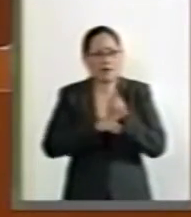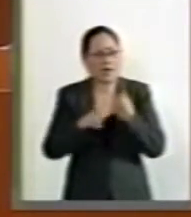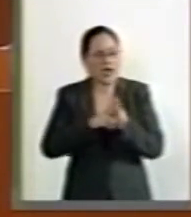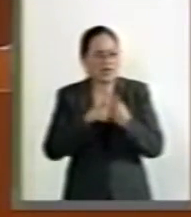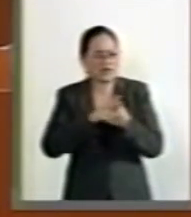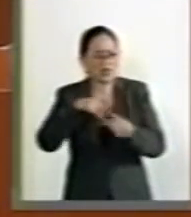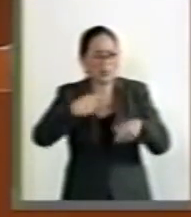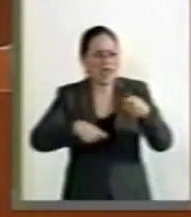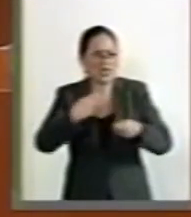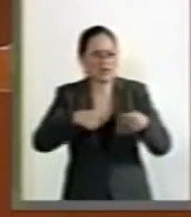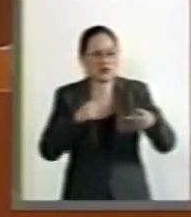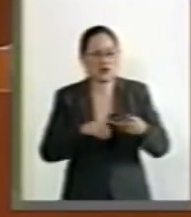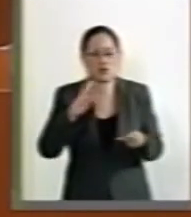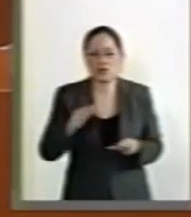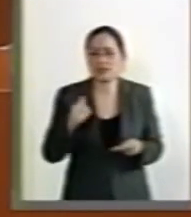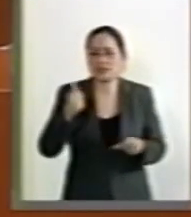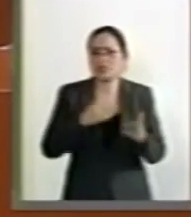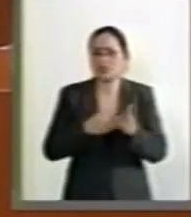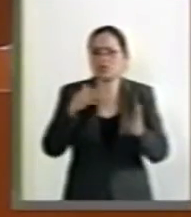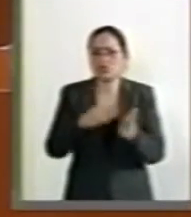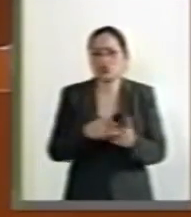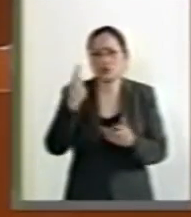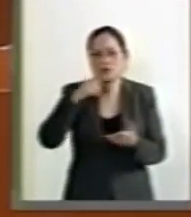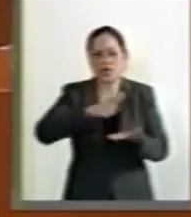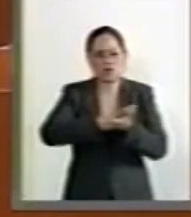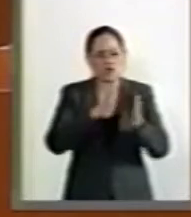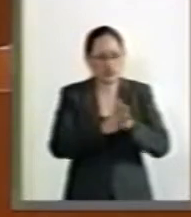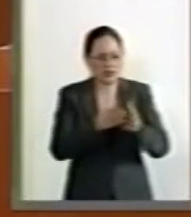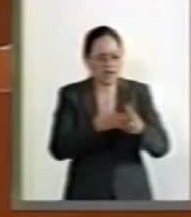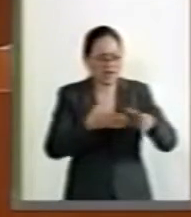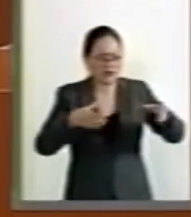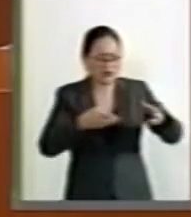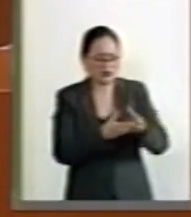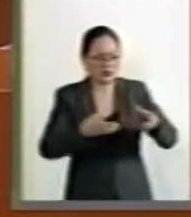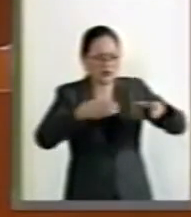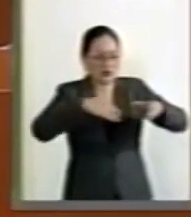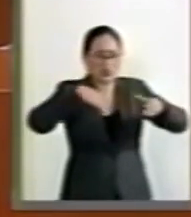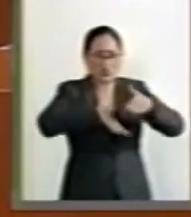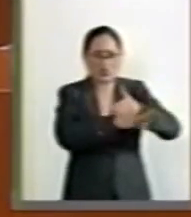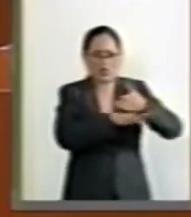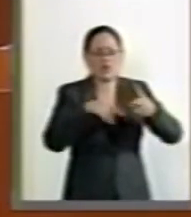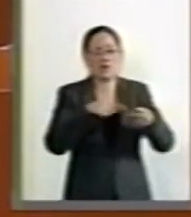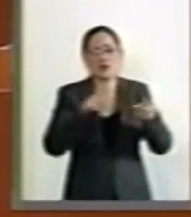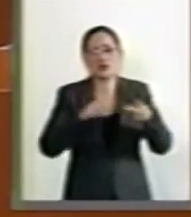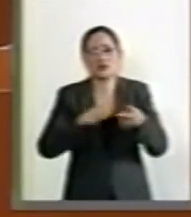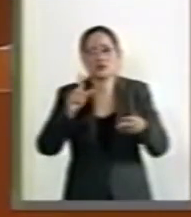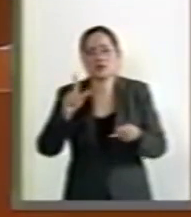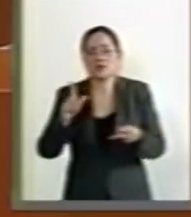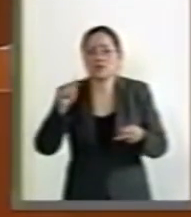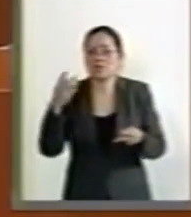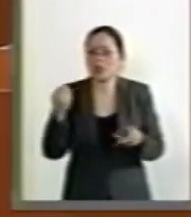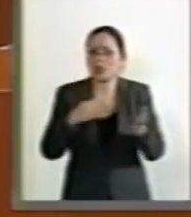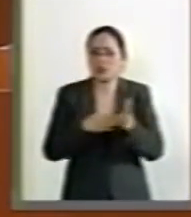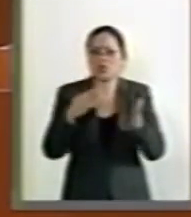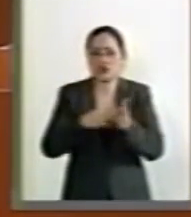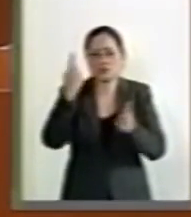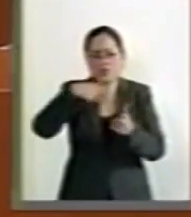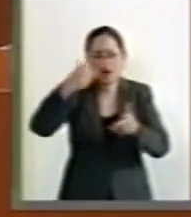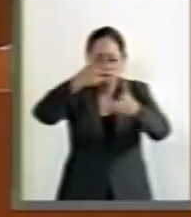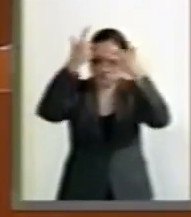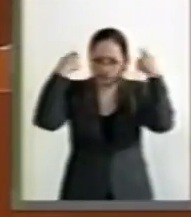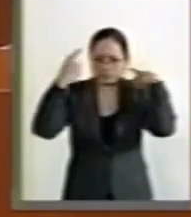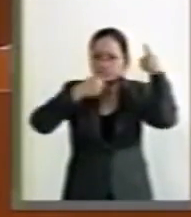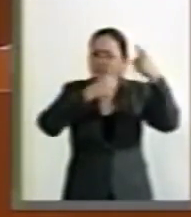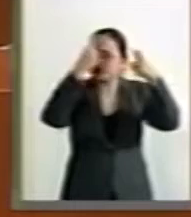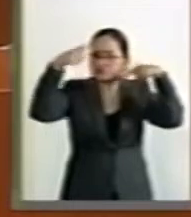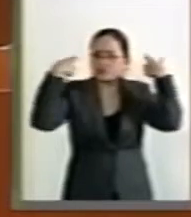desechables, 96 millones en tortilleros y 79 millones en paliacates, gastos